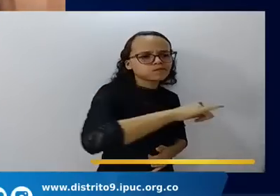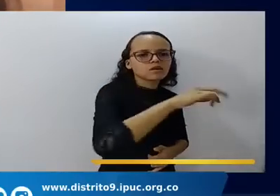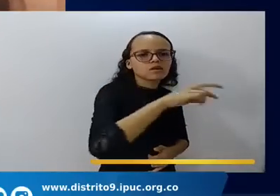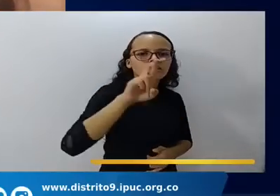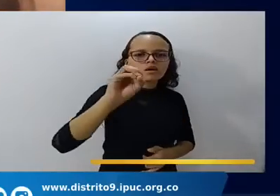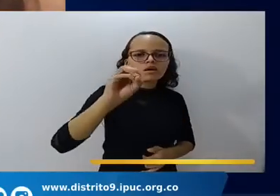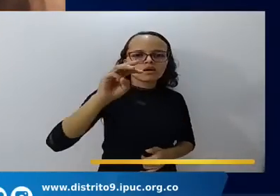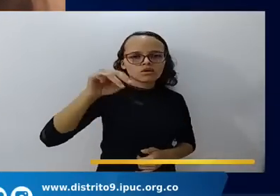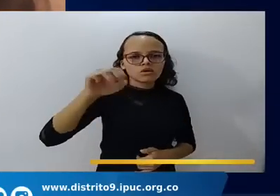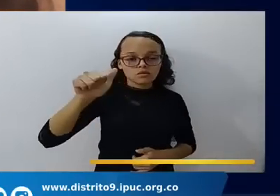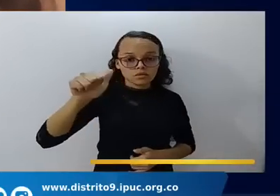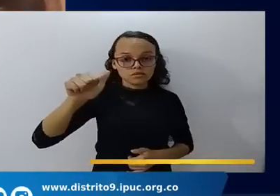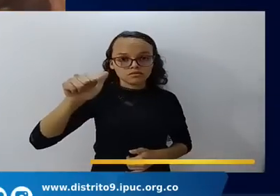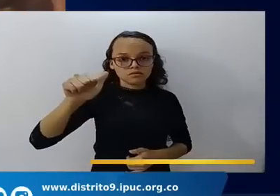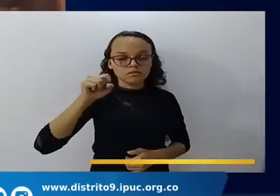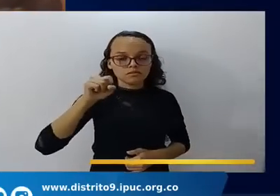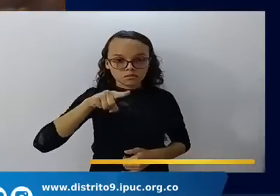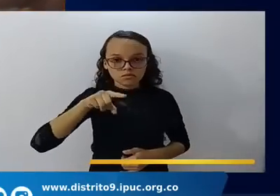catacumbas